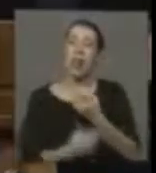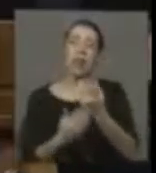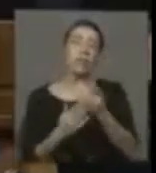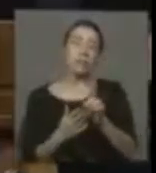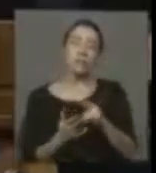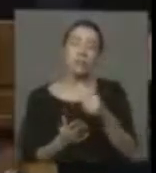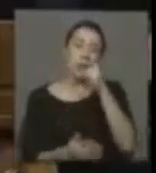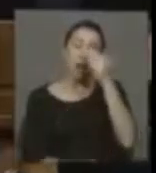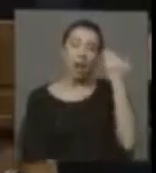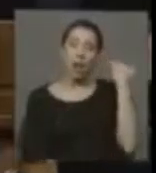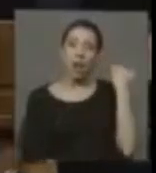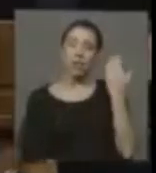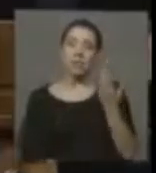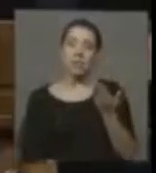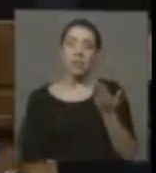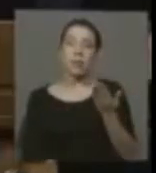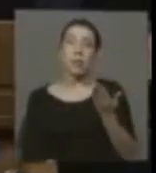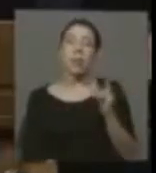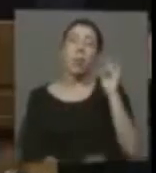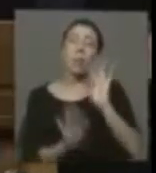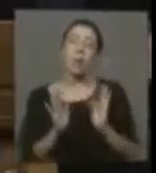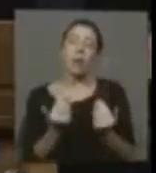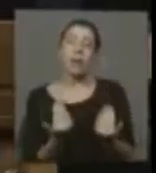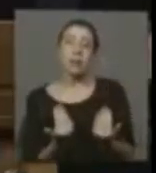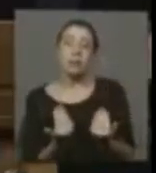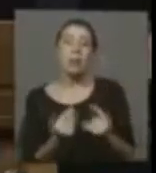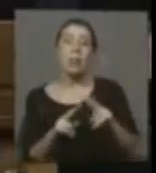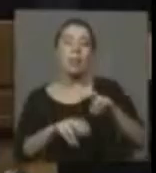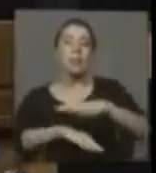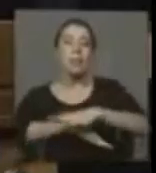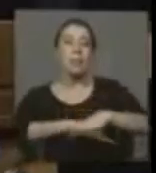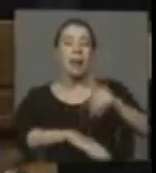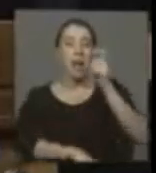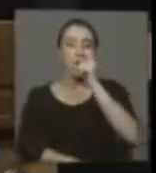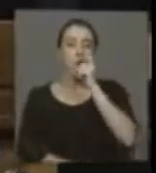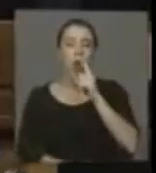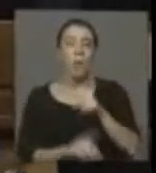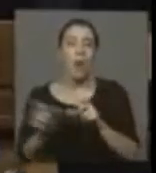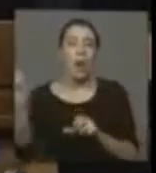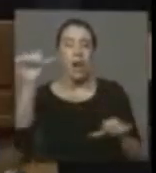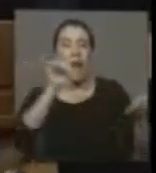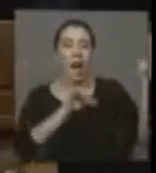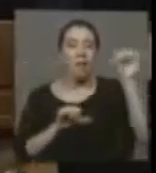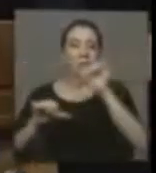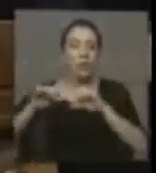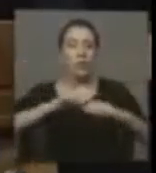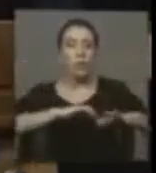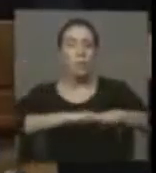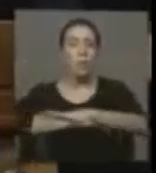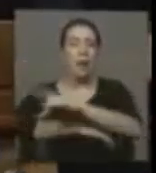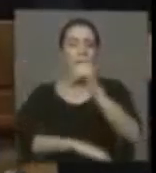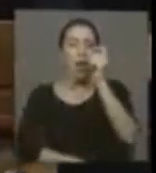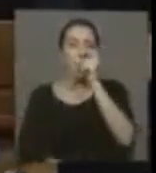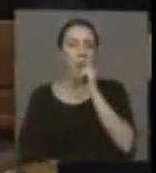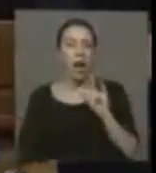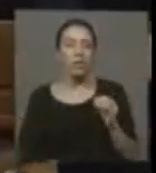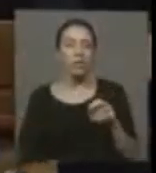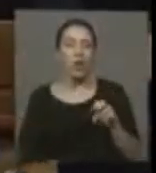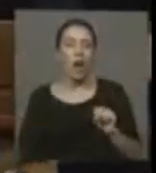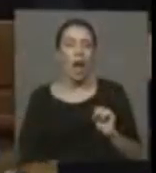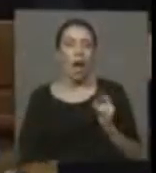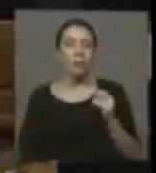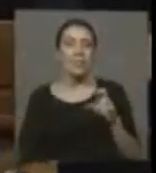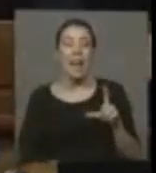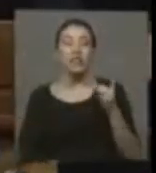largo anhelo de las comunidades del sur por tener a propósito de la marea roja un laboratorio de marea roja en la zona austral. Hay uno solo y